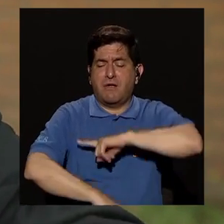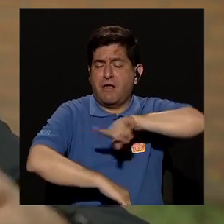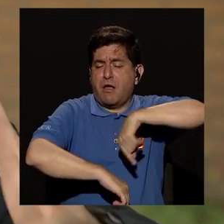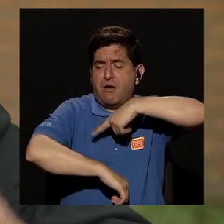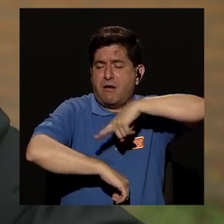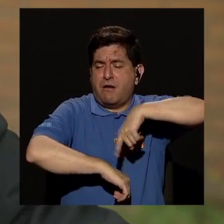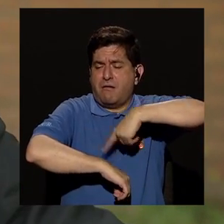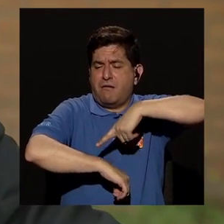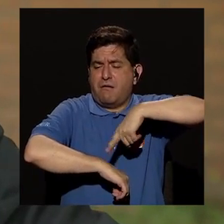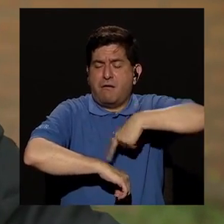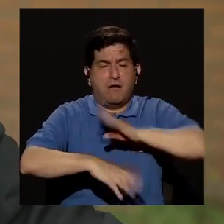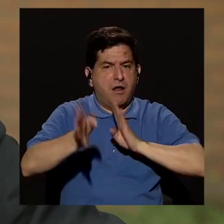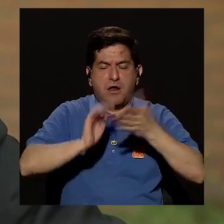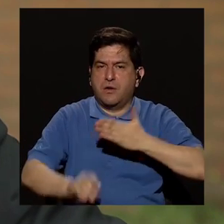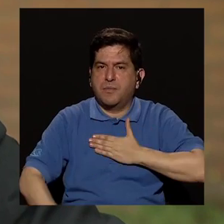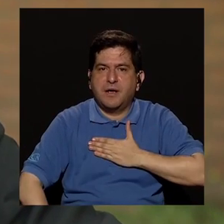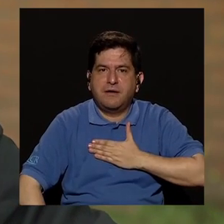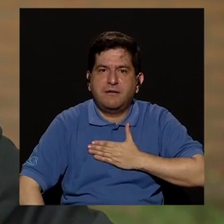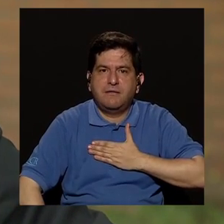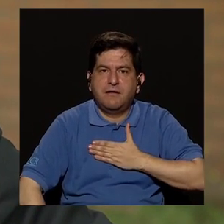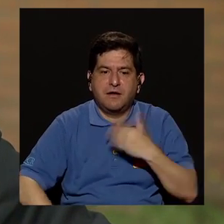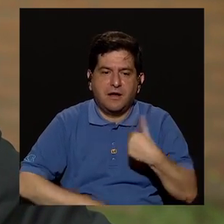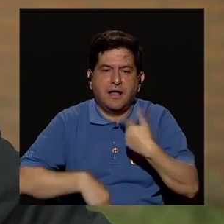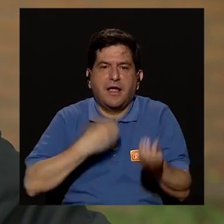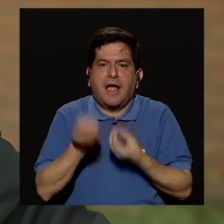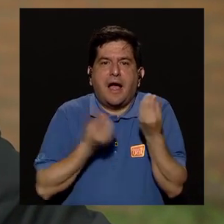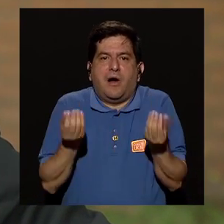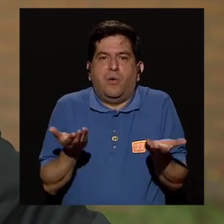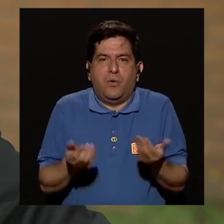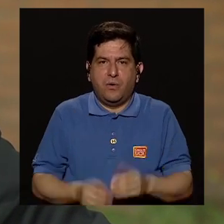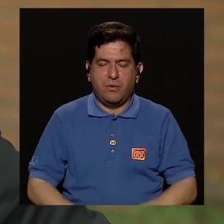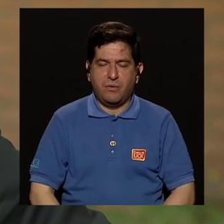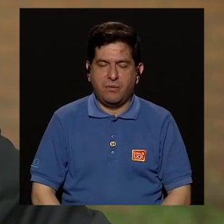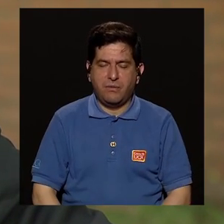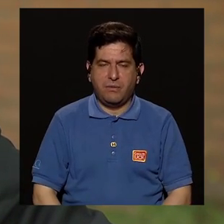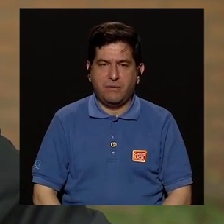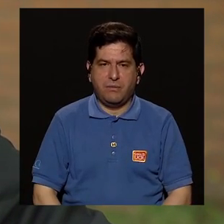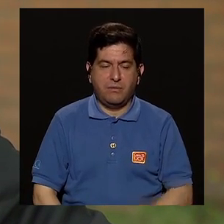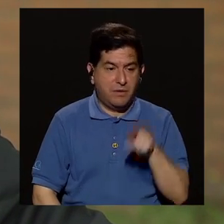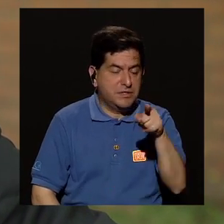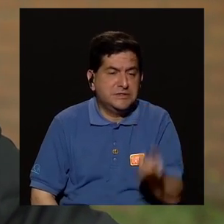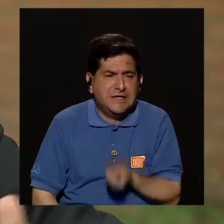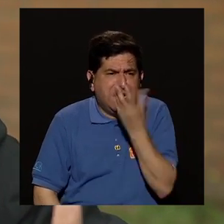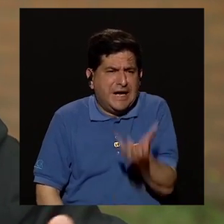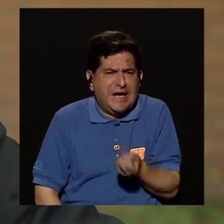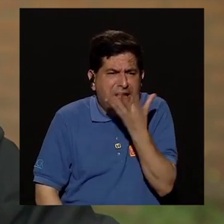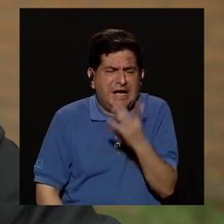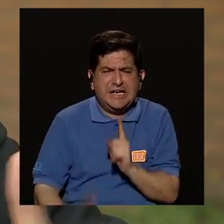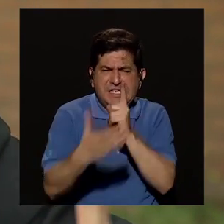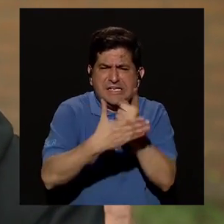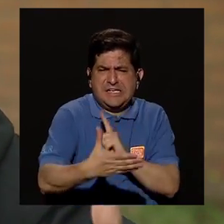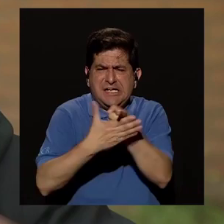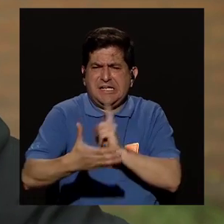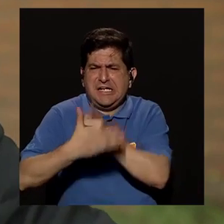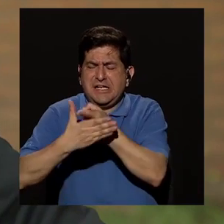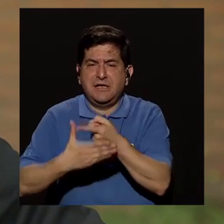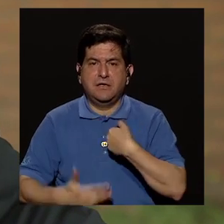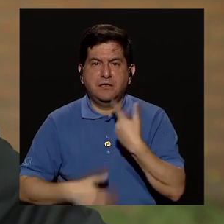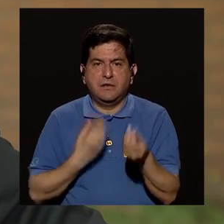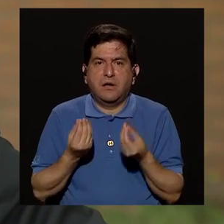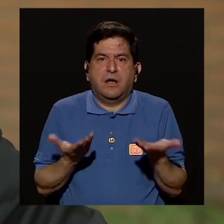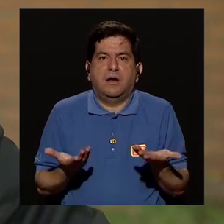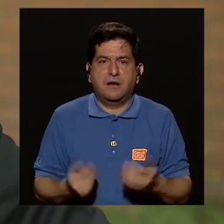por horas y no me habla? ¿qué hago cuando grita cuando insulta?